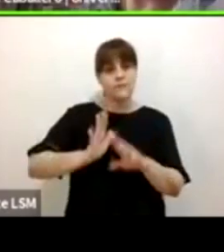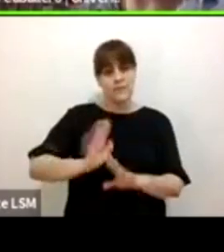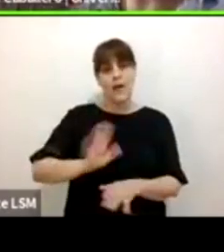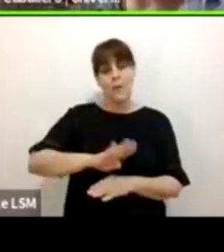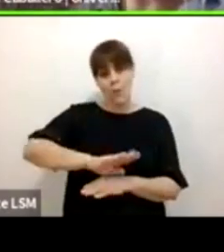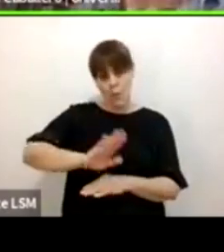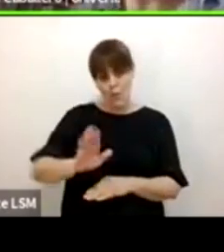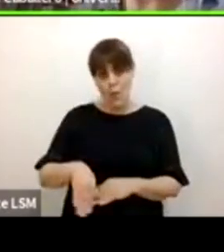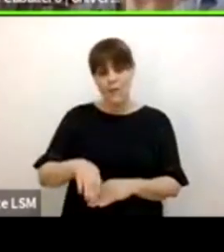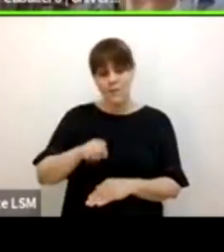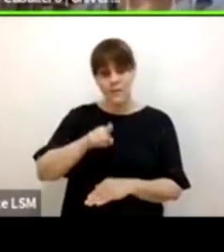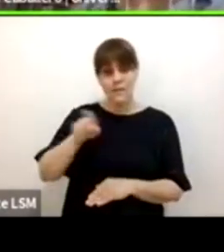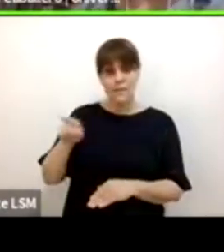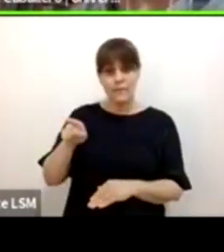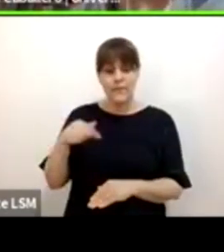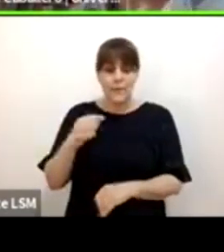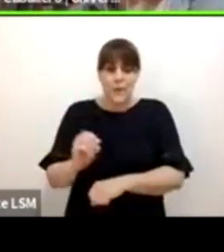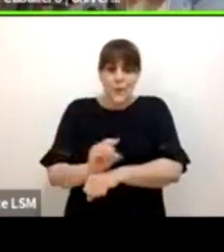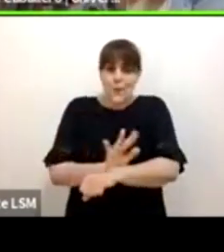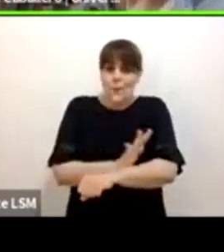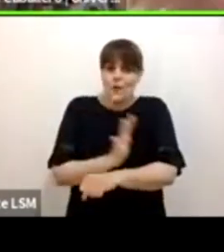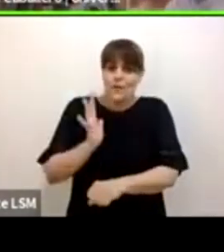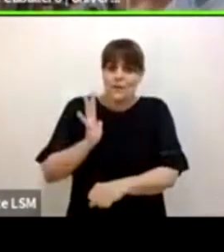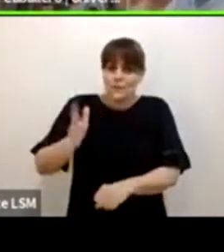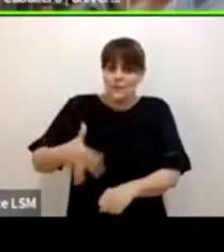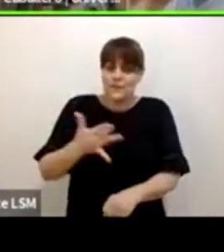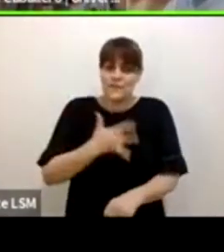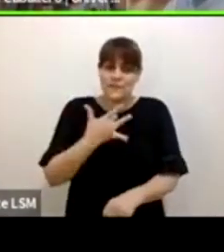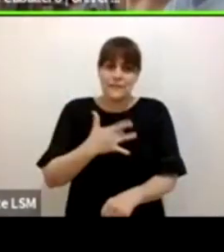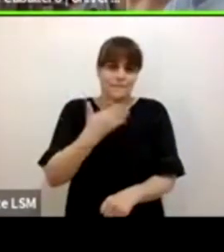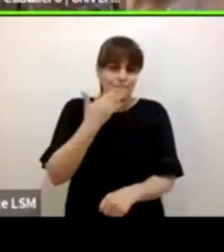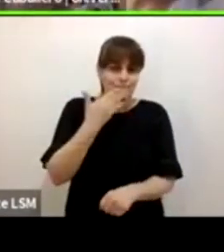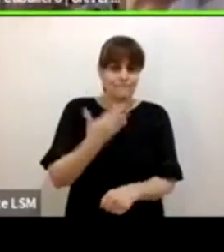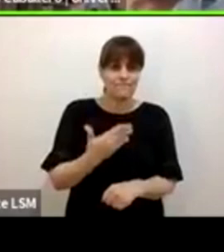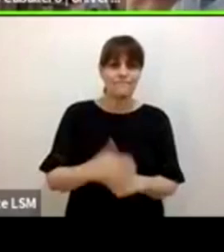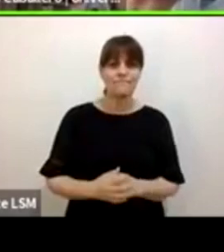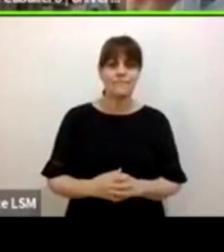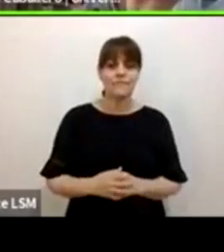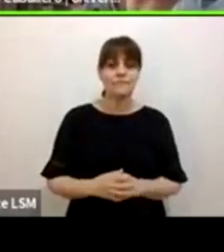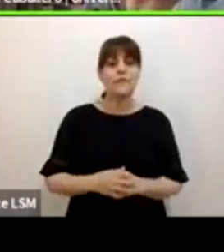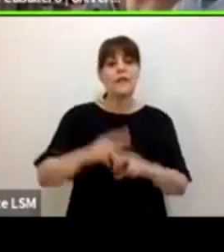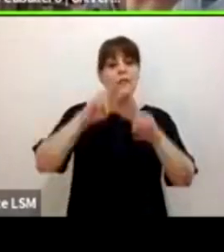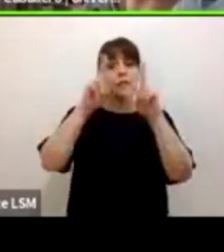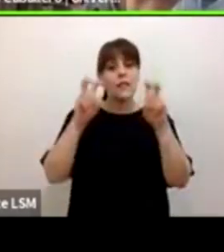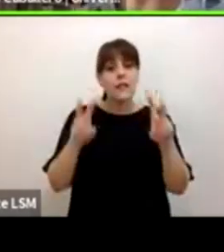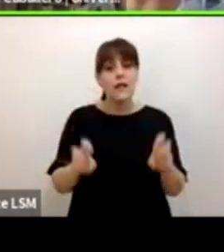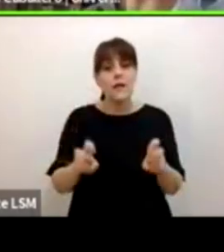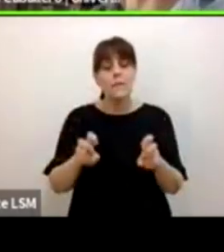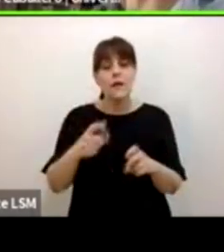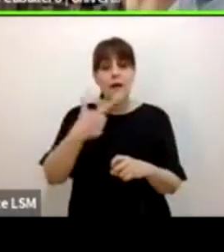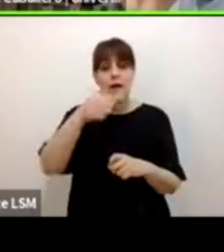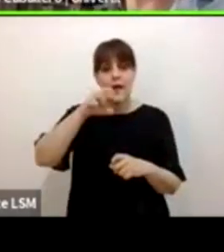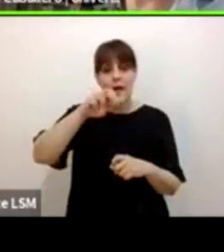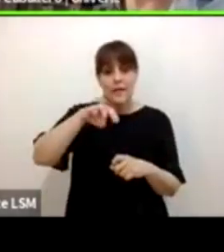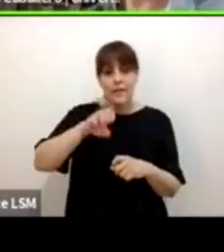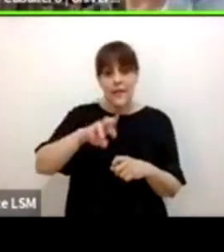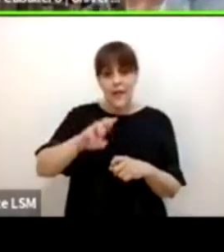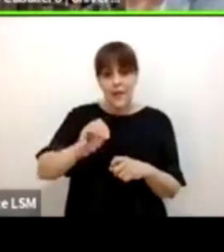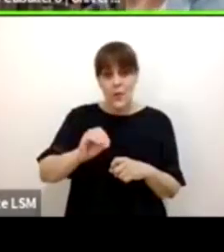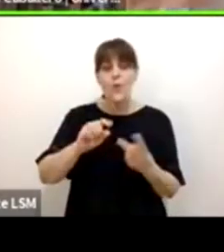A mí me emociona y me enorgullece mucho. Y pues para hablar de estos temas, de los legados de género patriarcales,